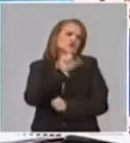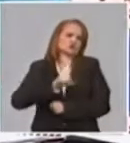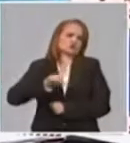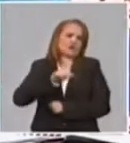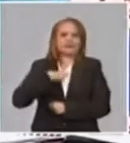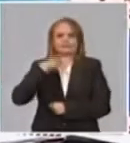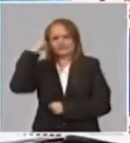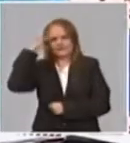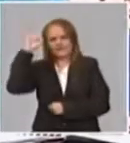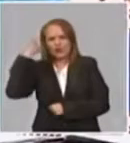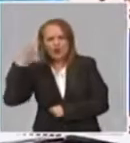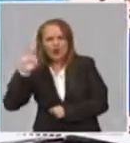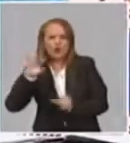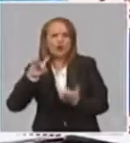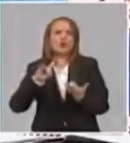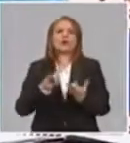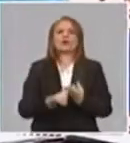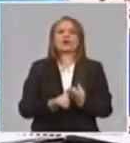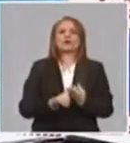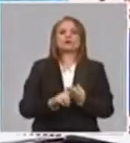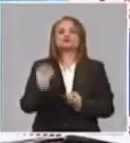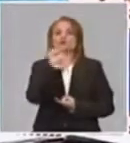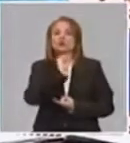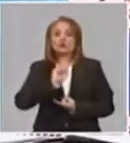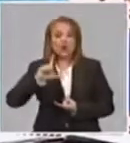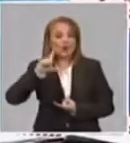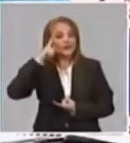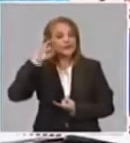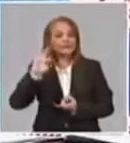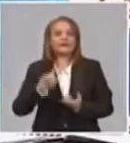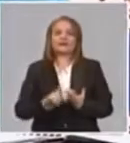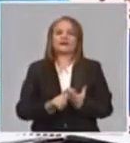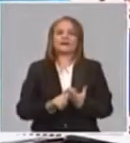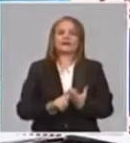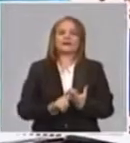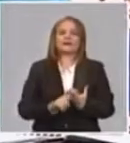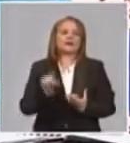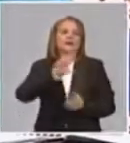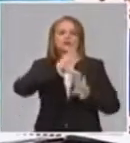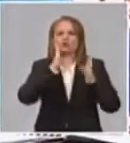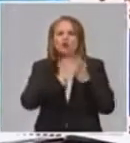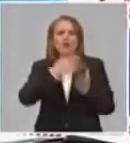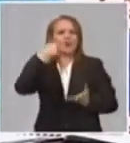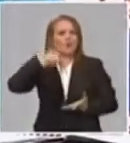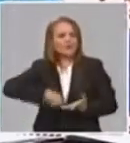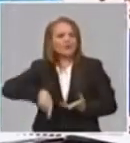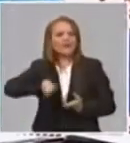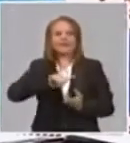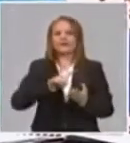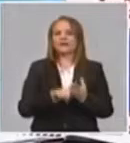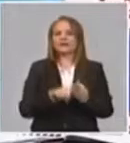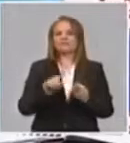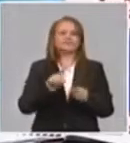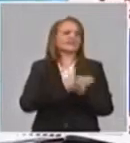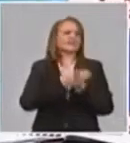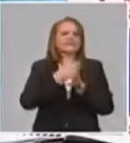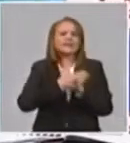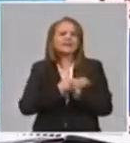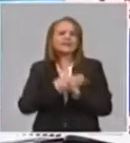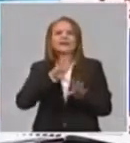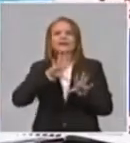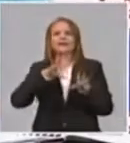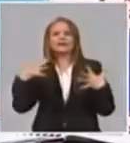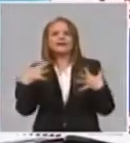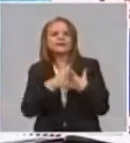Recuerdo solamente, me refiero a la psicología, a la sociología, a las ciencias jurídicas, a la demografía, a la